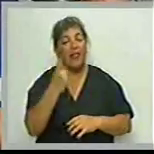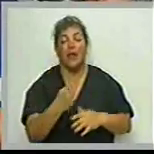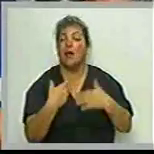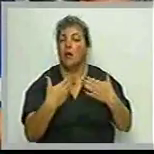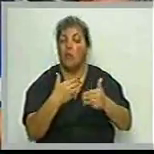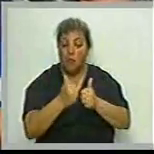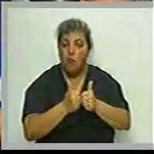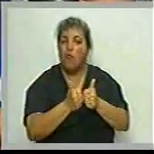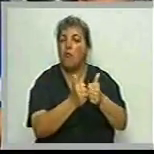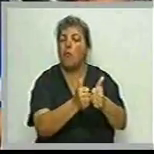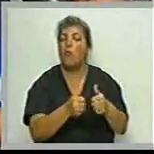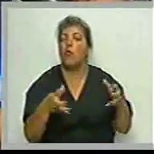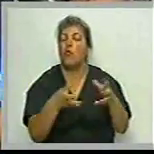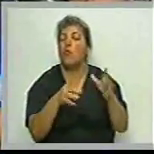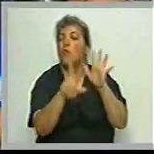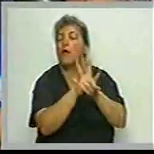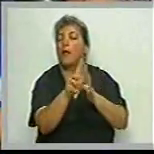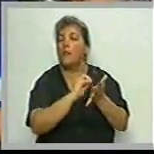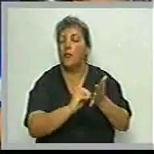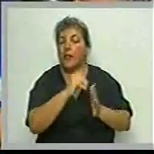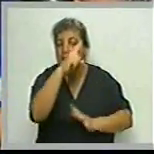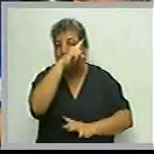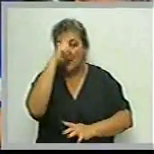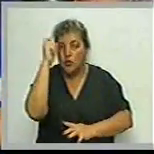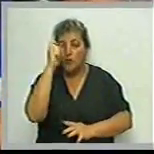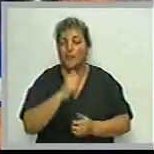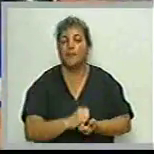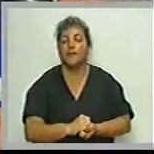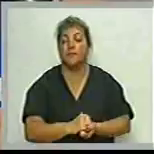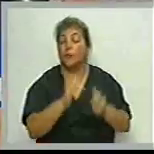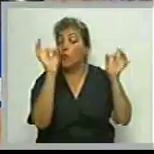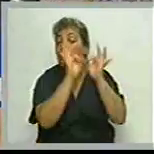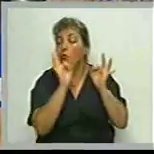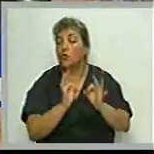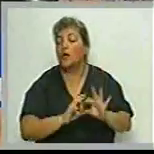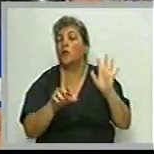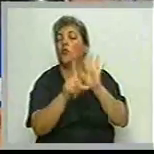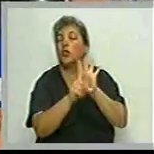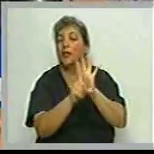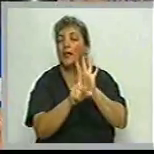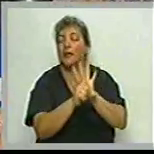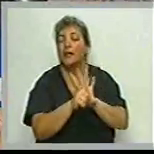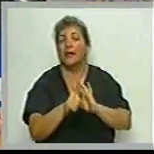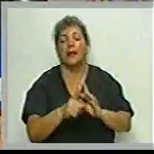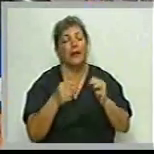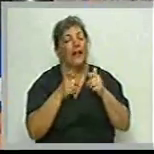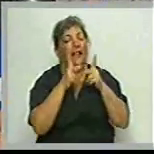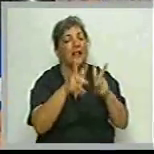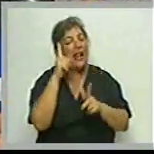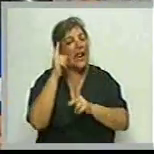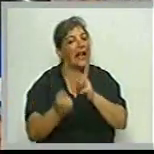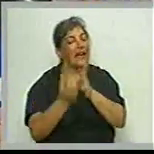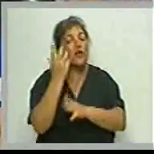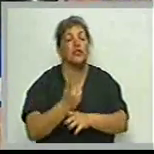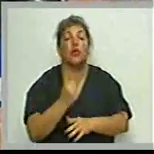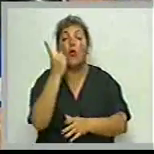acompañada por un grupo de legisladores nacionales, este proyecto de ley que plantea la creación de un millón